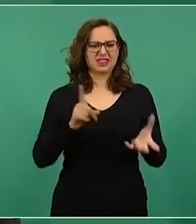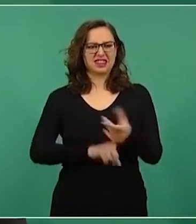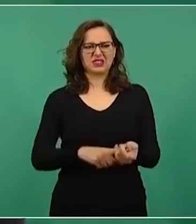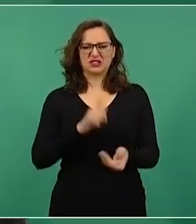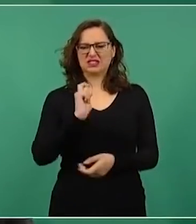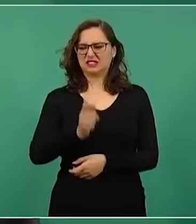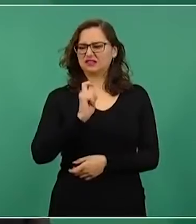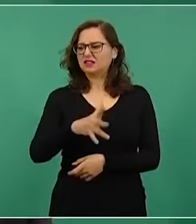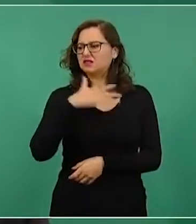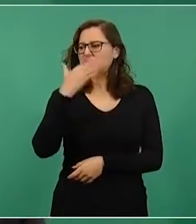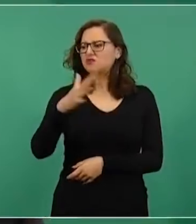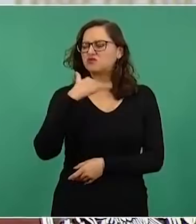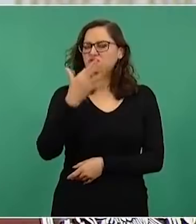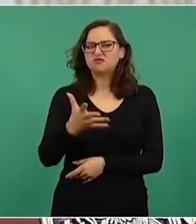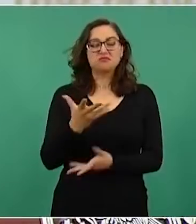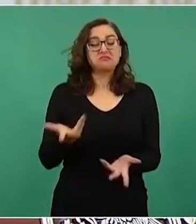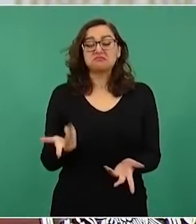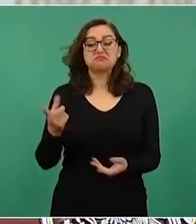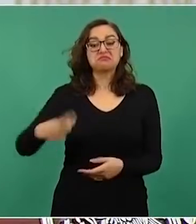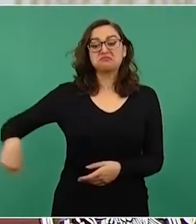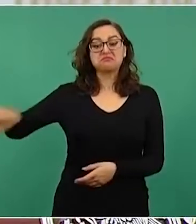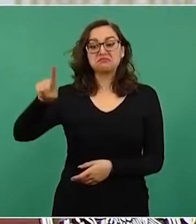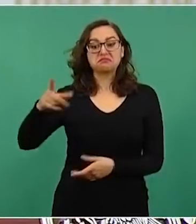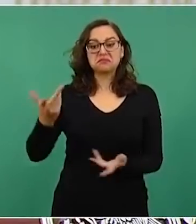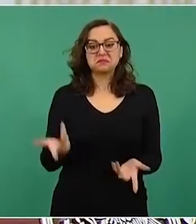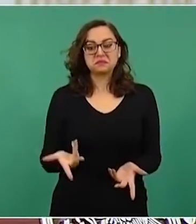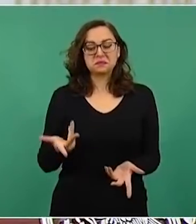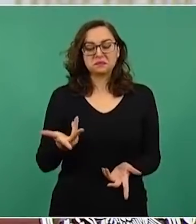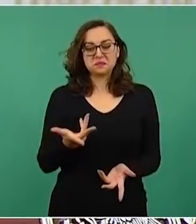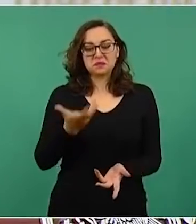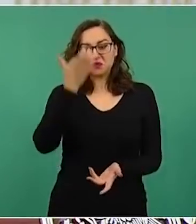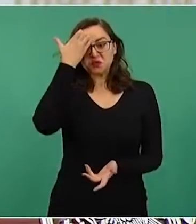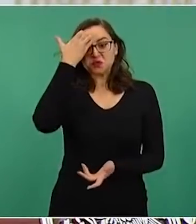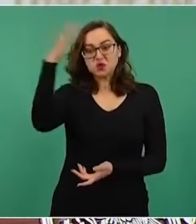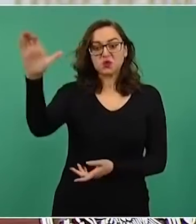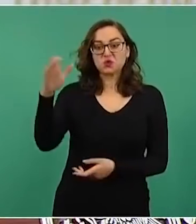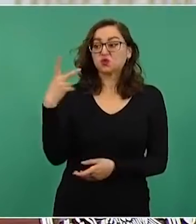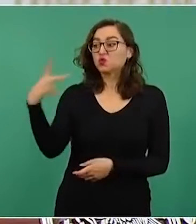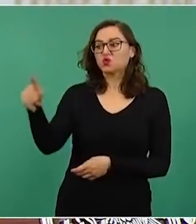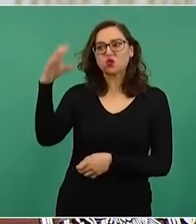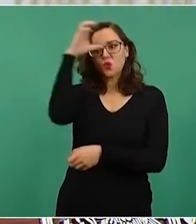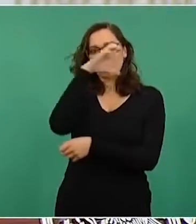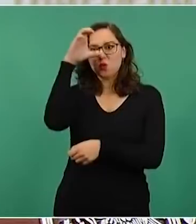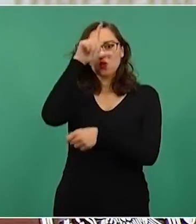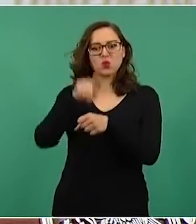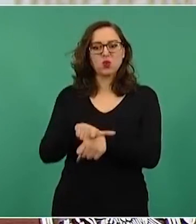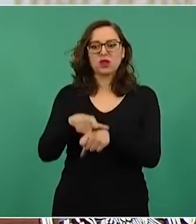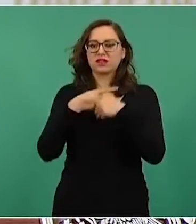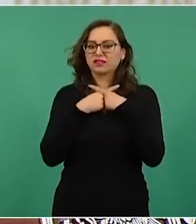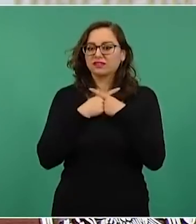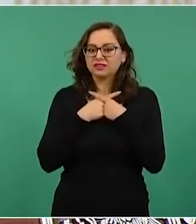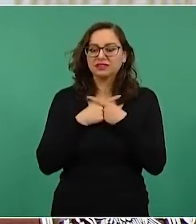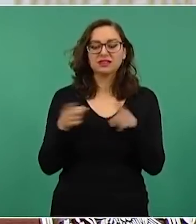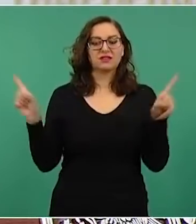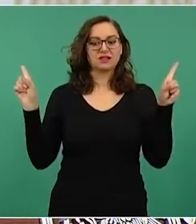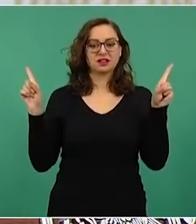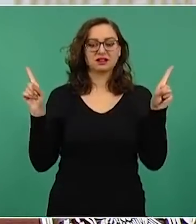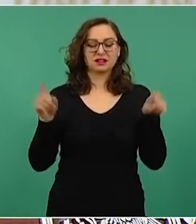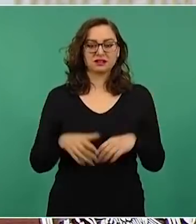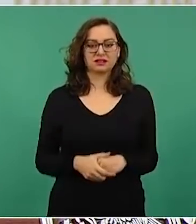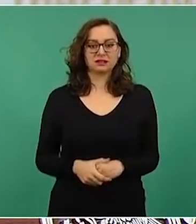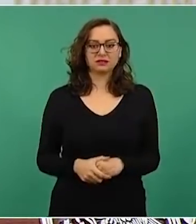comprenderlo, porque es una cultura completamente distinta en ese sentido.